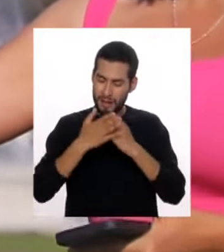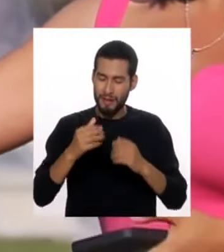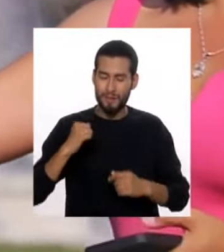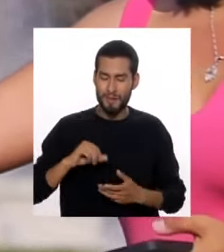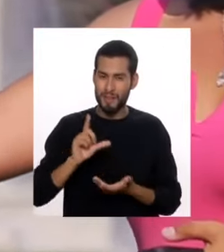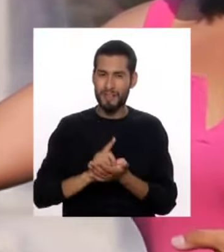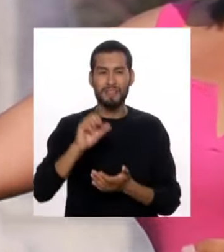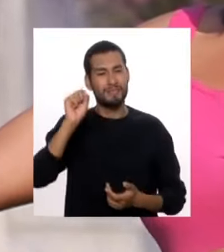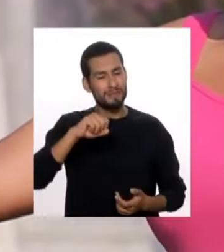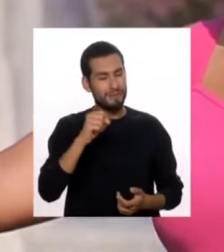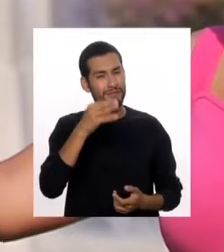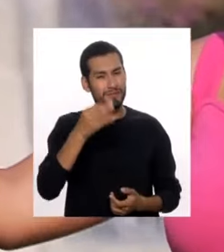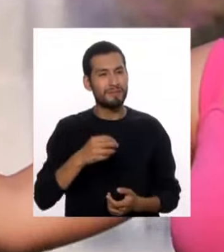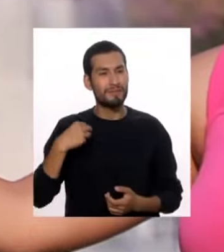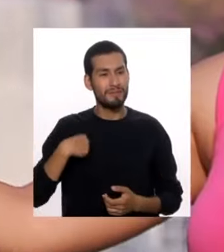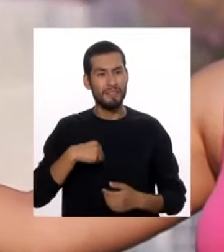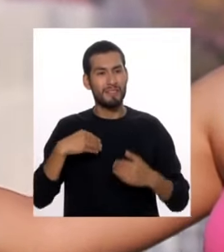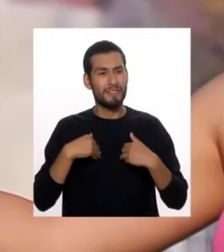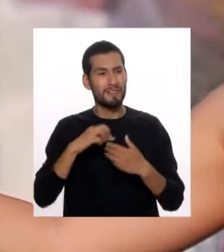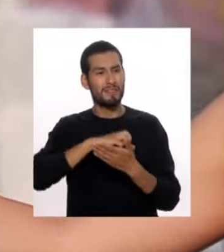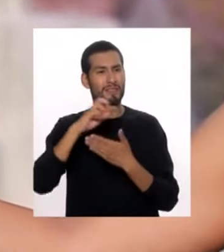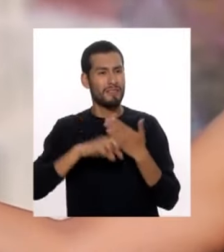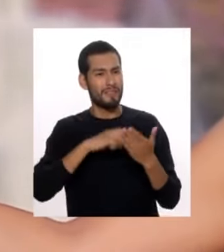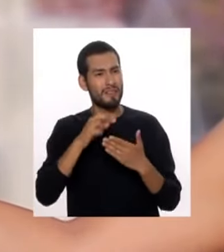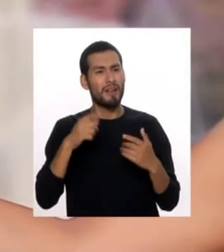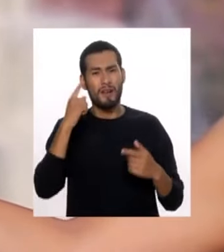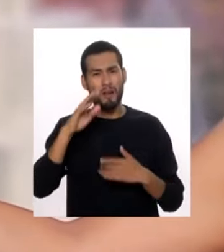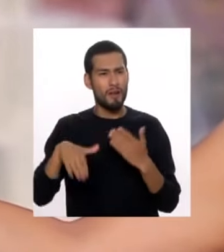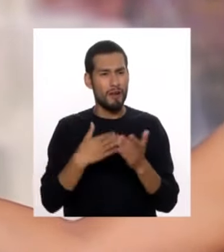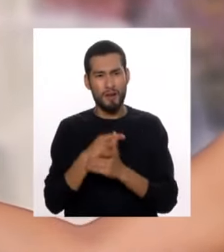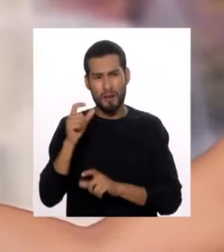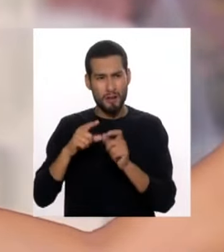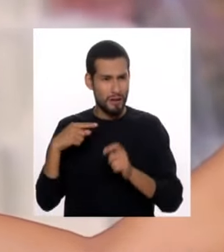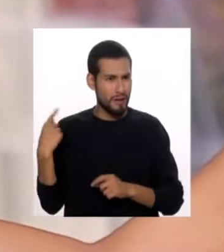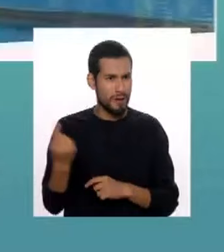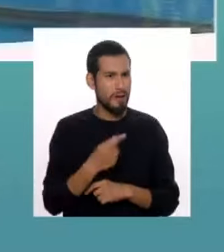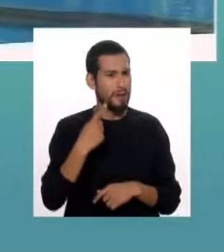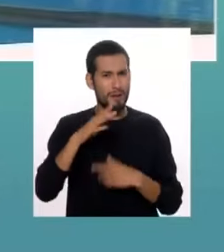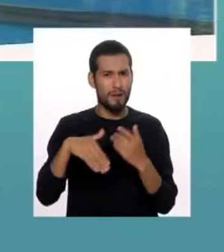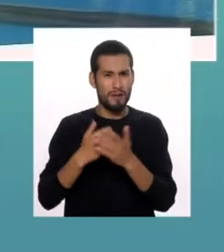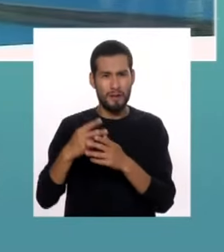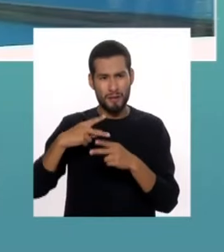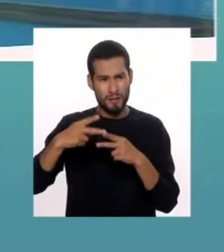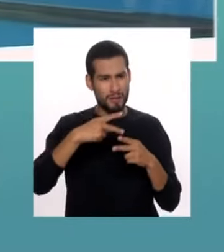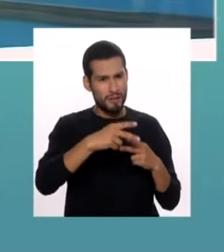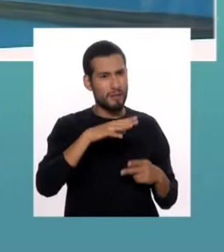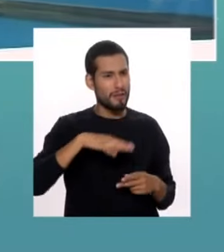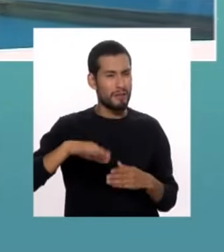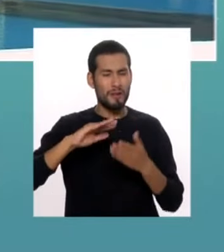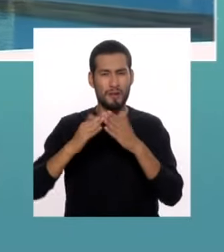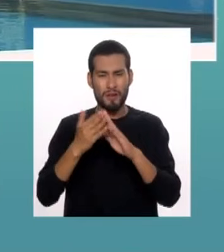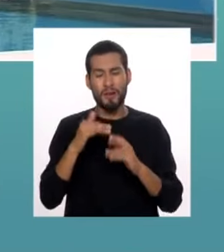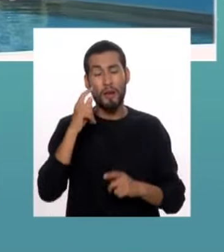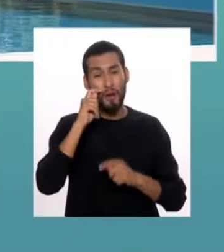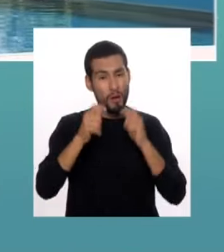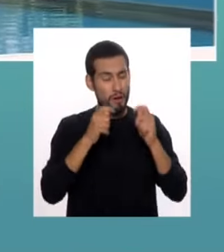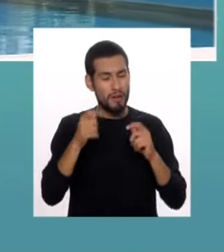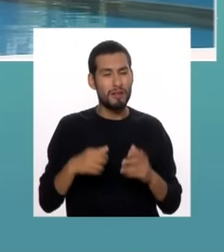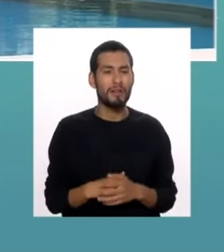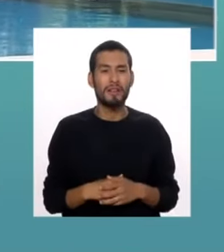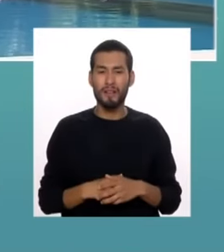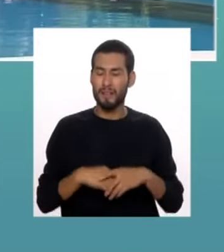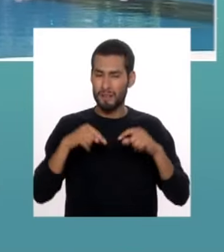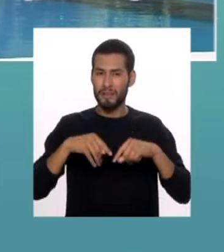Sí, es cierto que nosotros tenemos actividades para todo el público en general, para todos los vecinos, ciudadanos y turistas. Tenemos